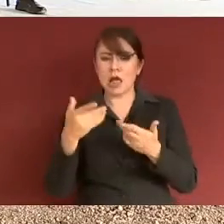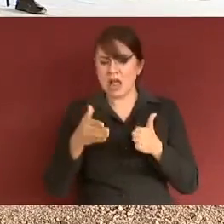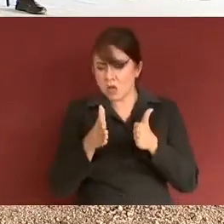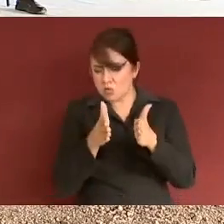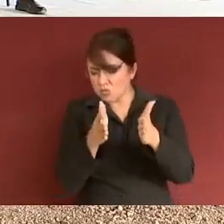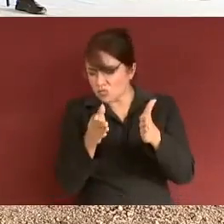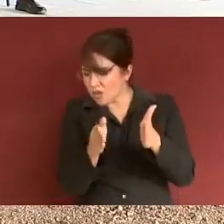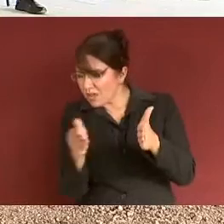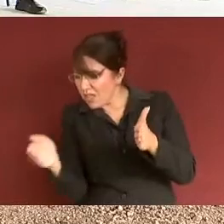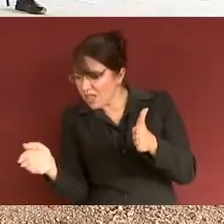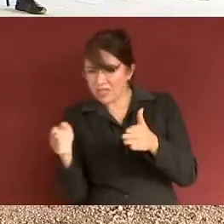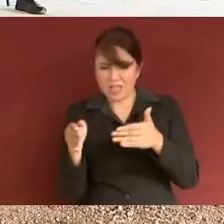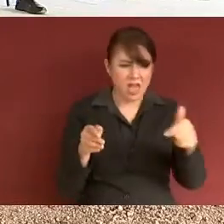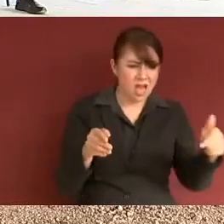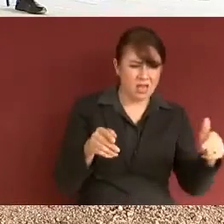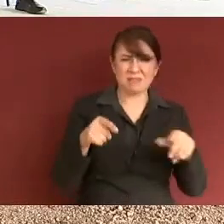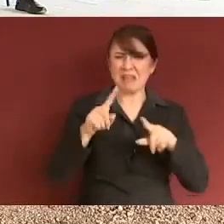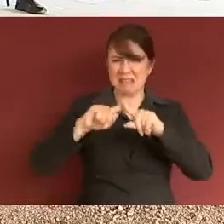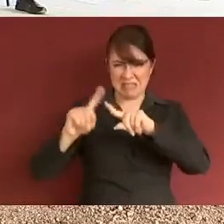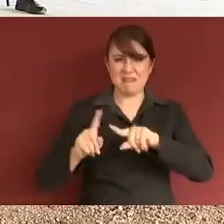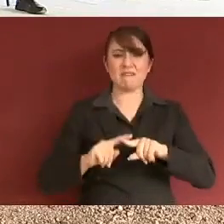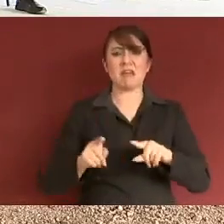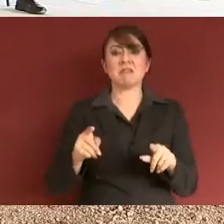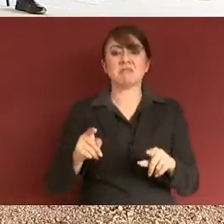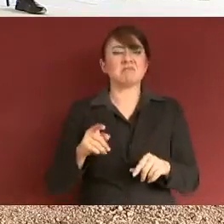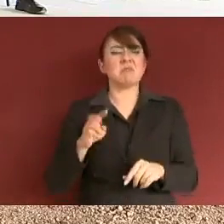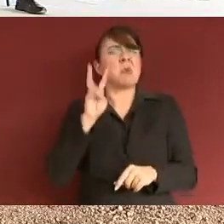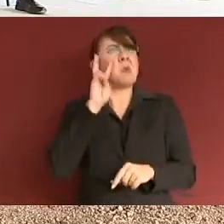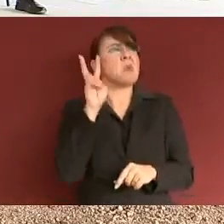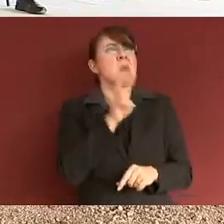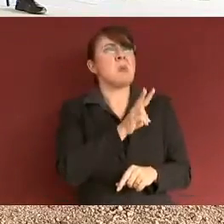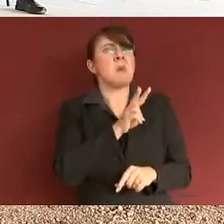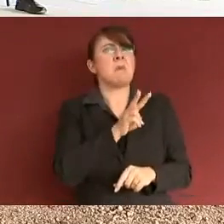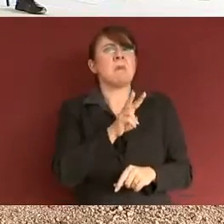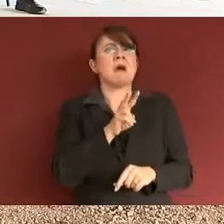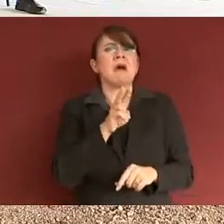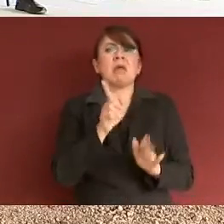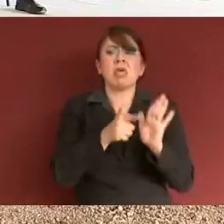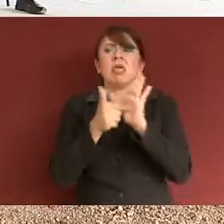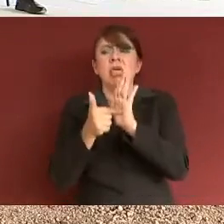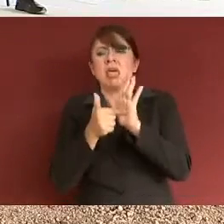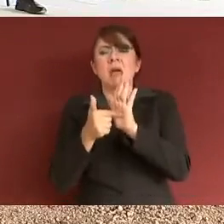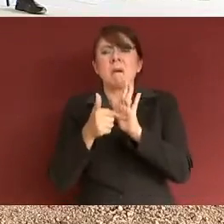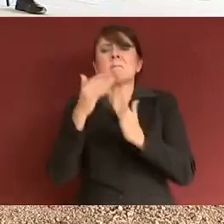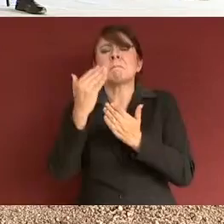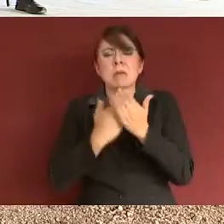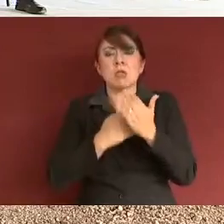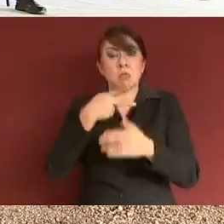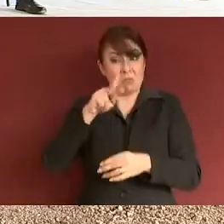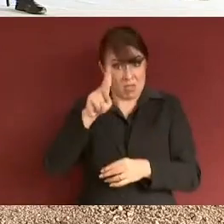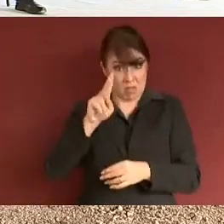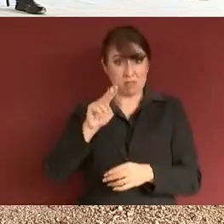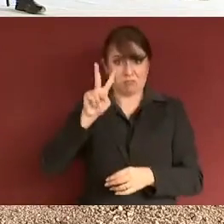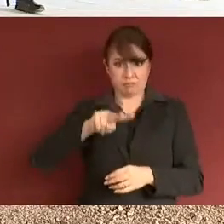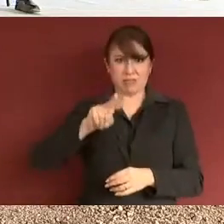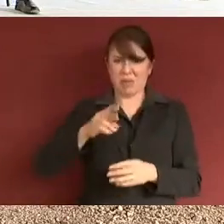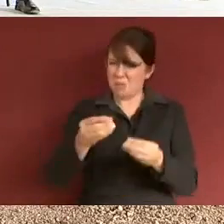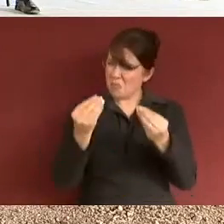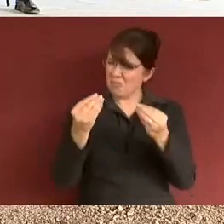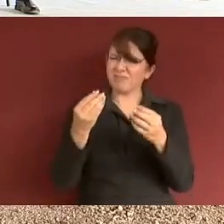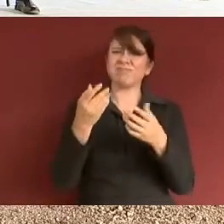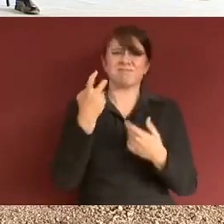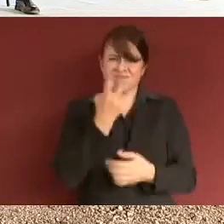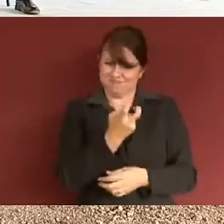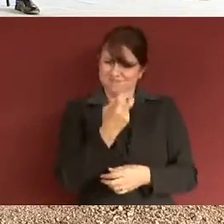desafortunadamente no se ven, no se reportan, pero hicimos mucho más de estas cosas. Pero